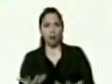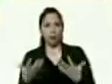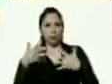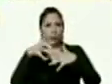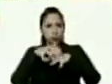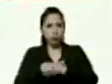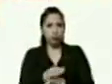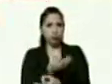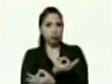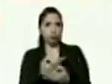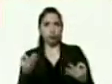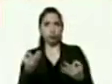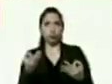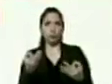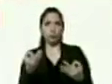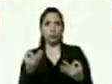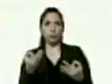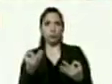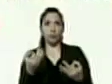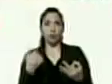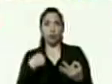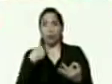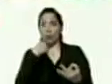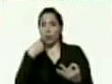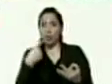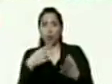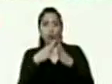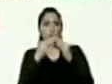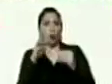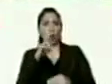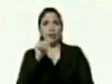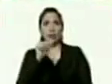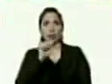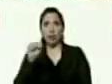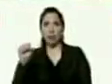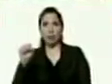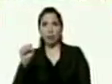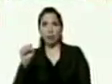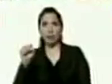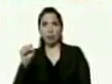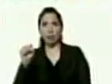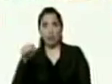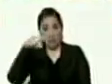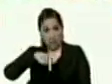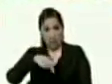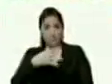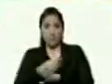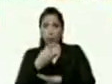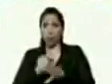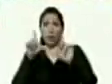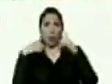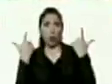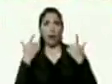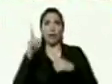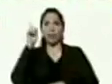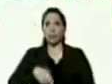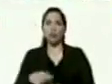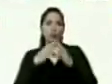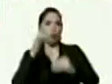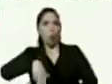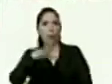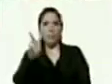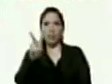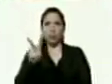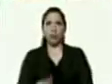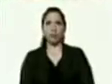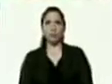perfecta yo por eso le digo a todas las razas desde Maturín desde La Guaira y desde toda Venezuela